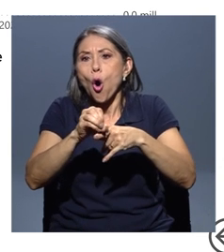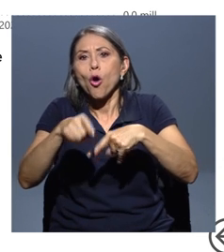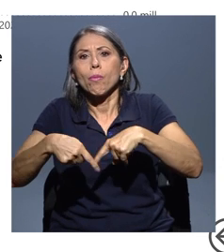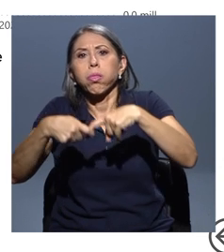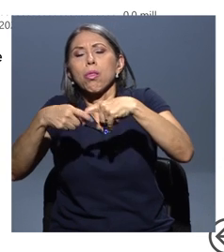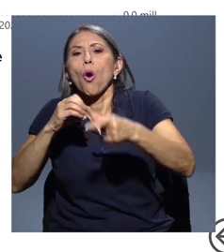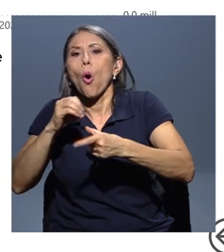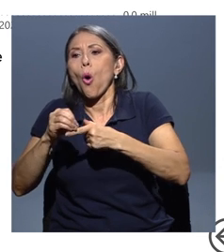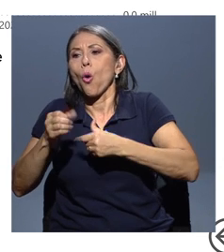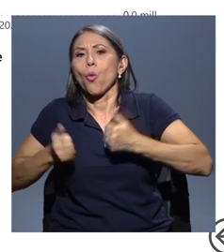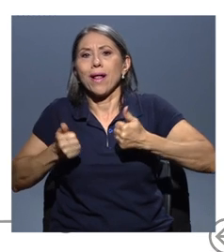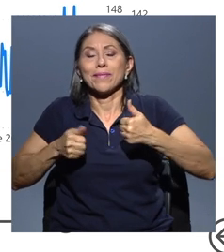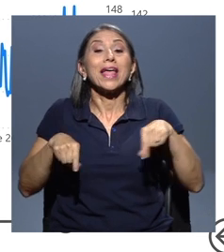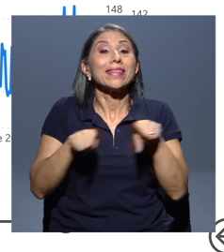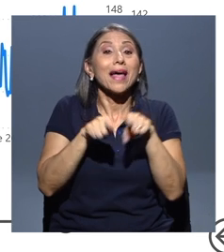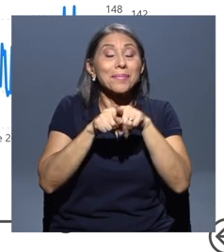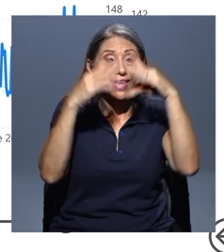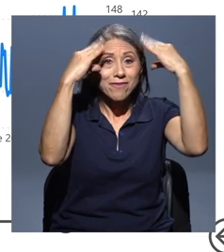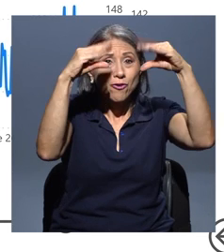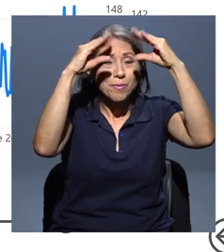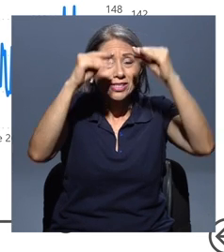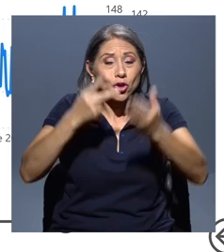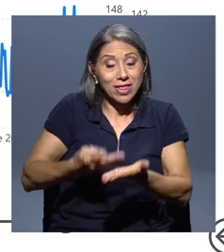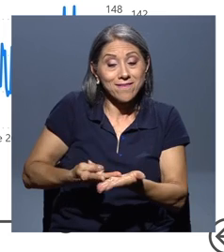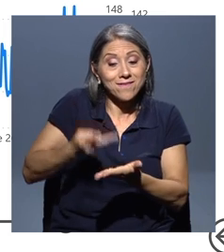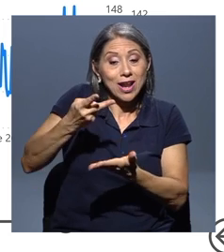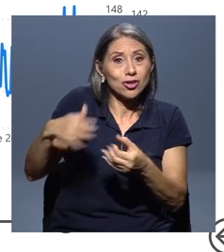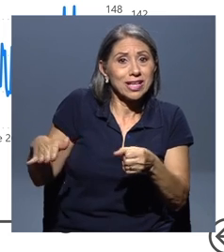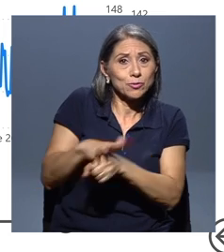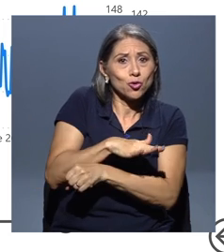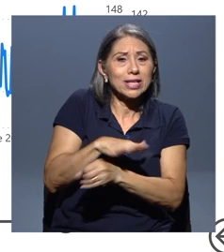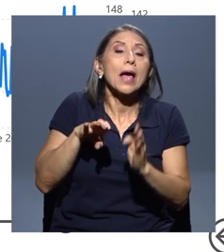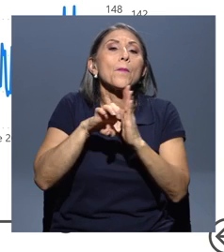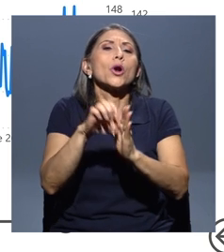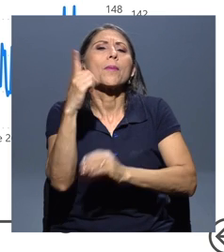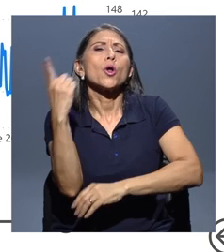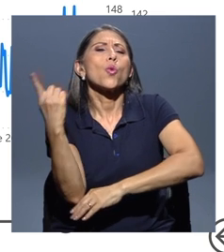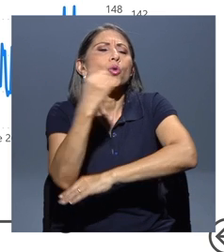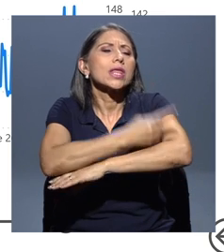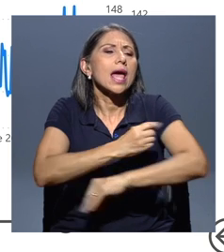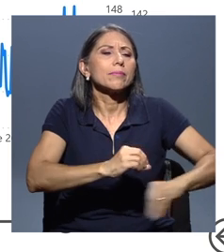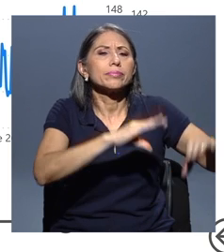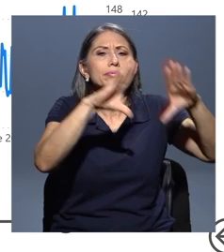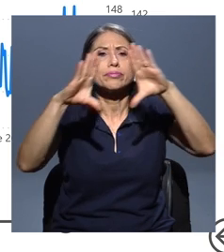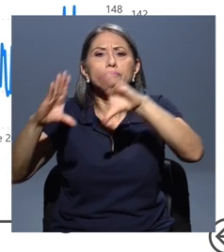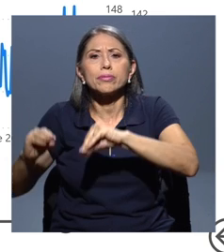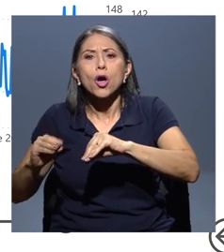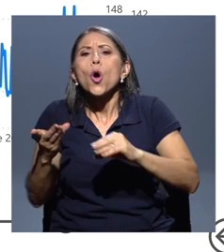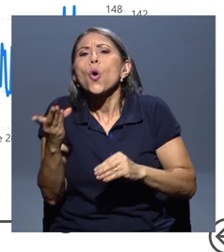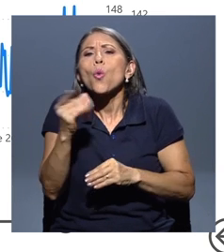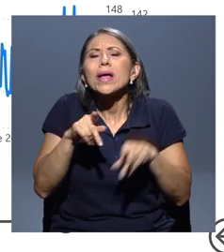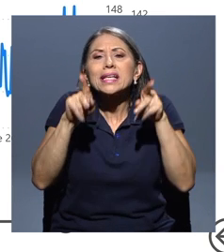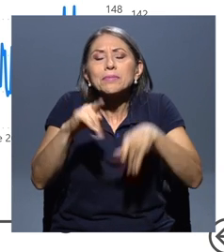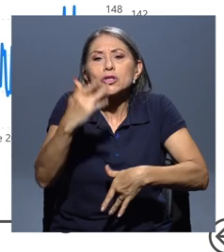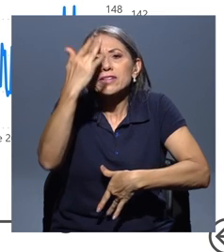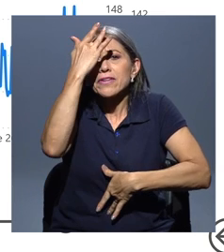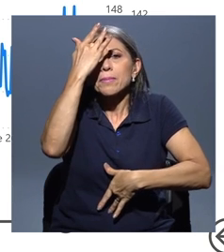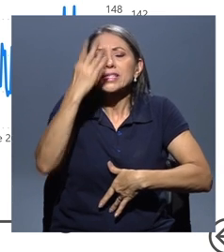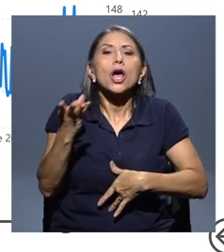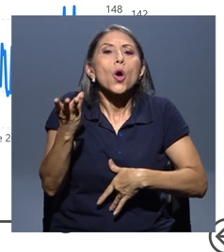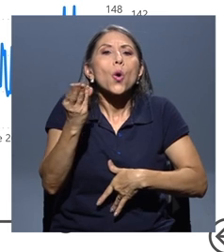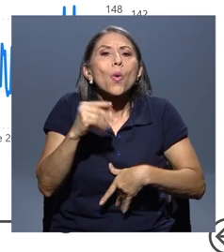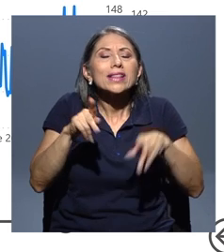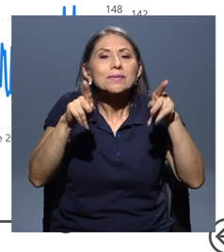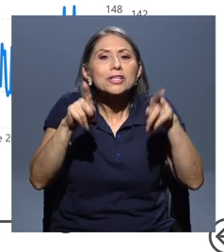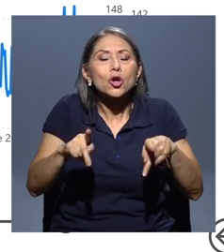sobre valores absolutos, eso quiere decir cuántos casos nuevos hay por día, cuántas personas recuperadas, cuántos casos activos, cuántos